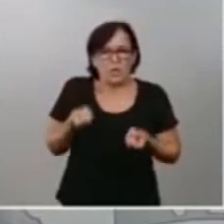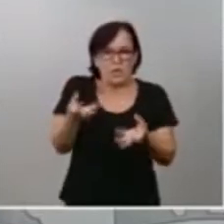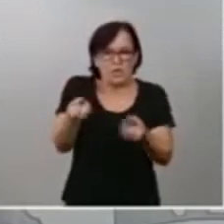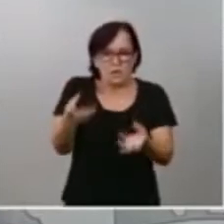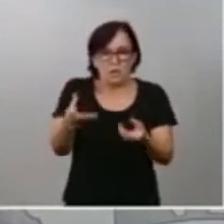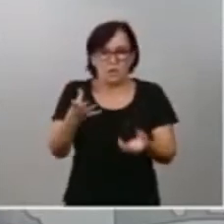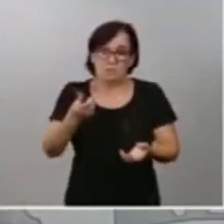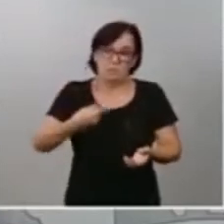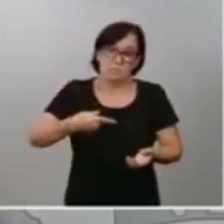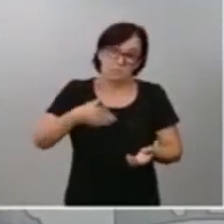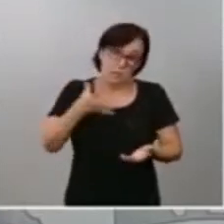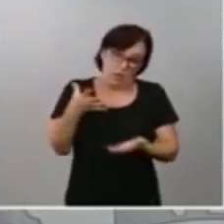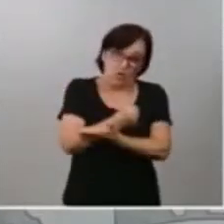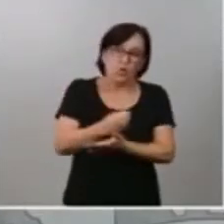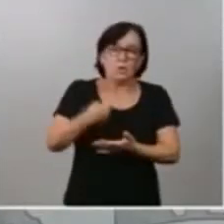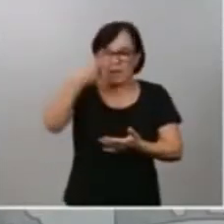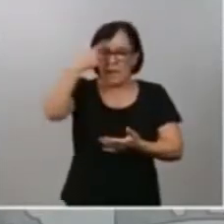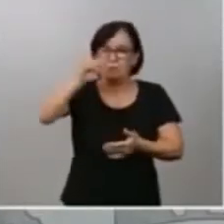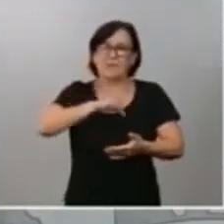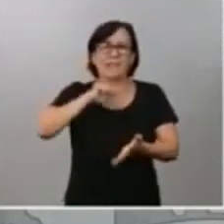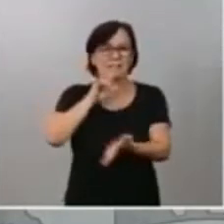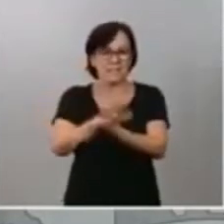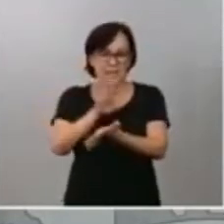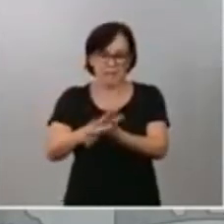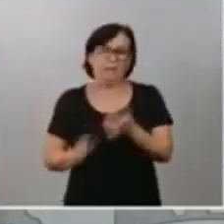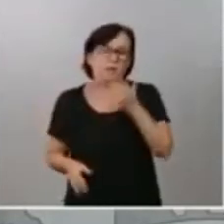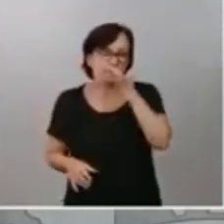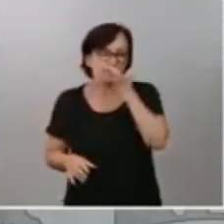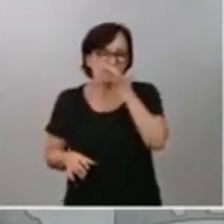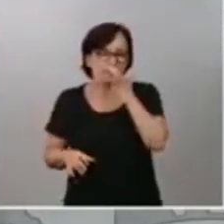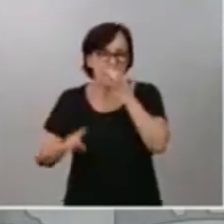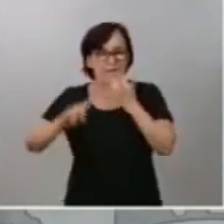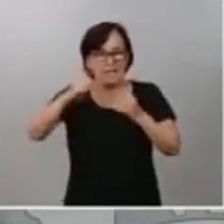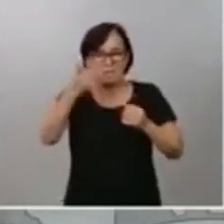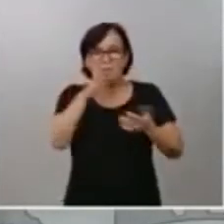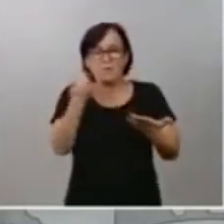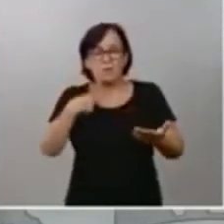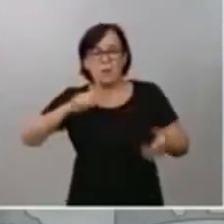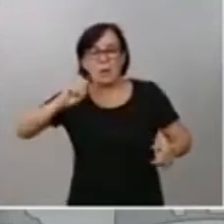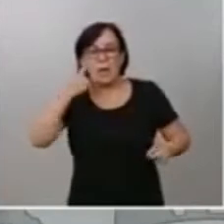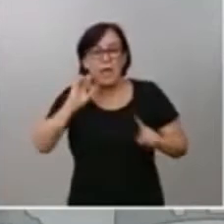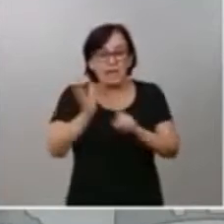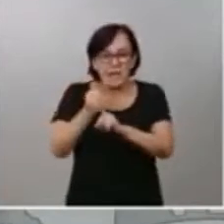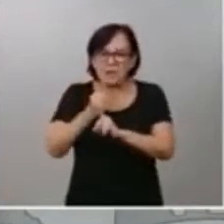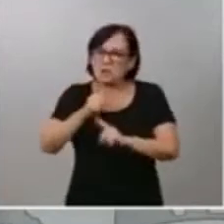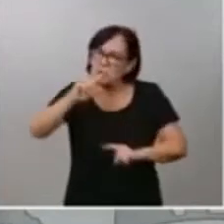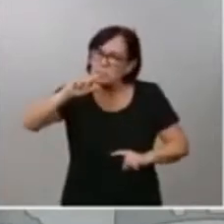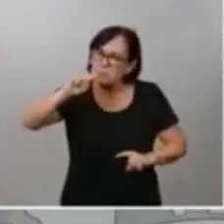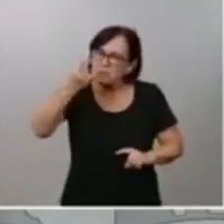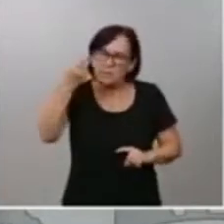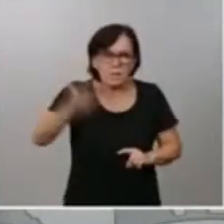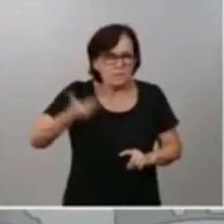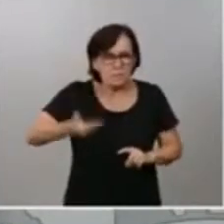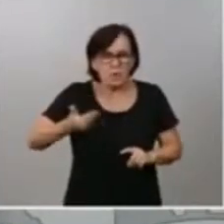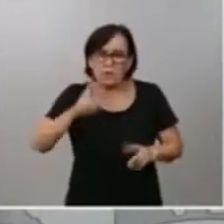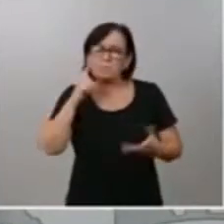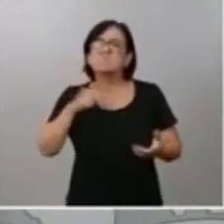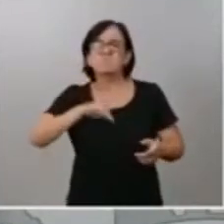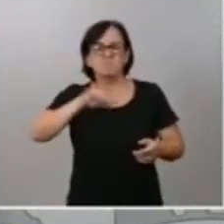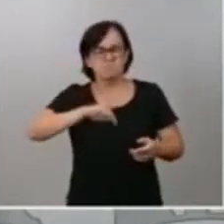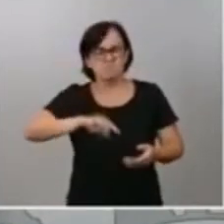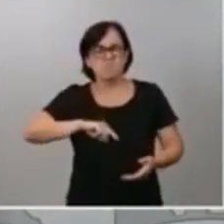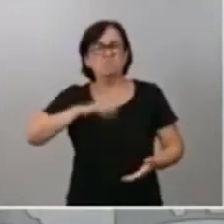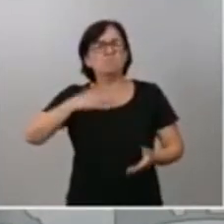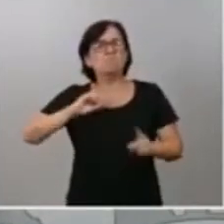para su serenidad. En primer lugar, en términos de diagnóstico, y esto es muy importante porque lo que demuestra es la capacidad de detección precoz